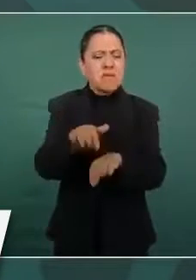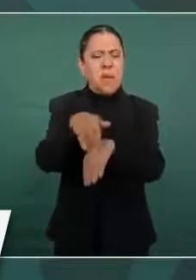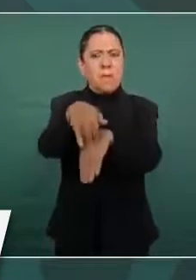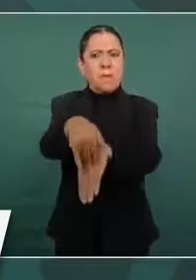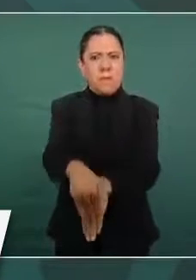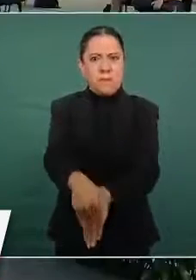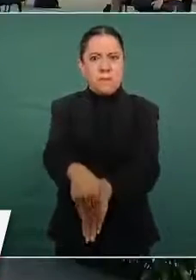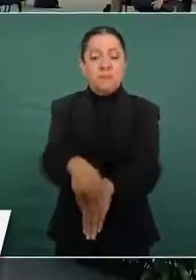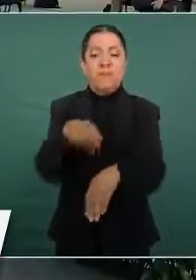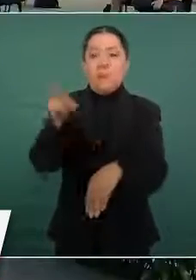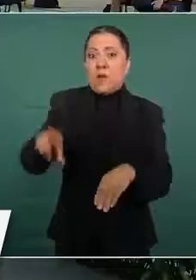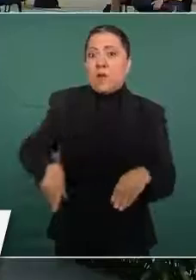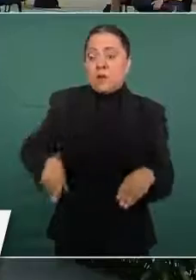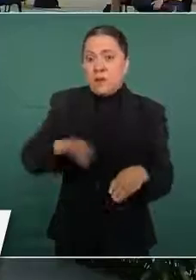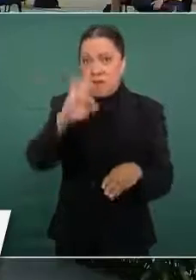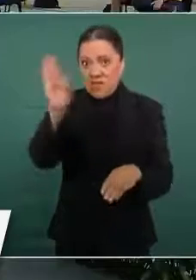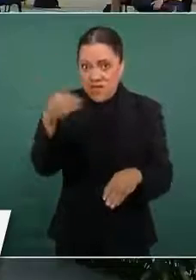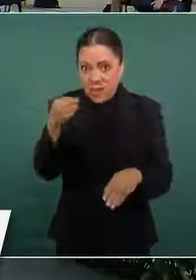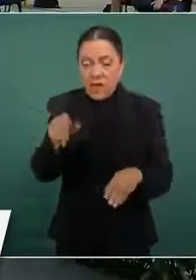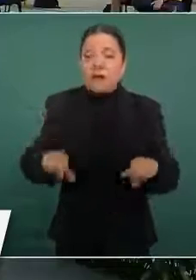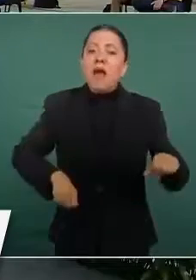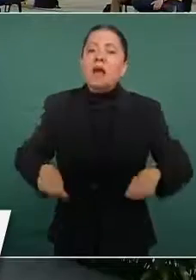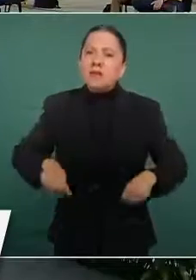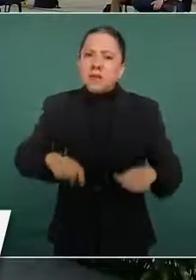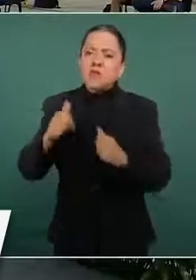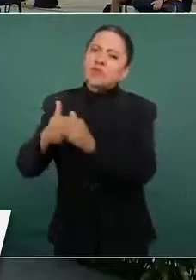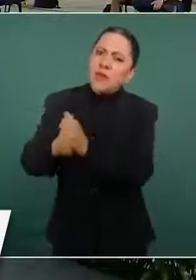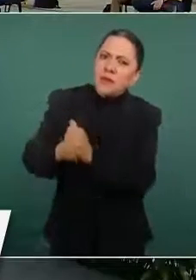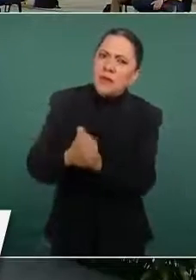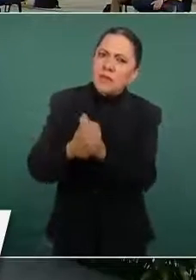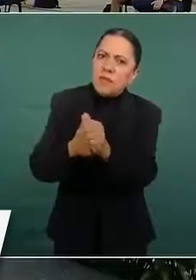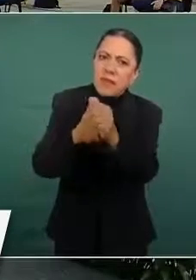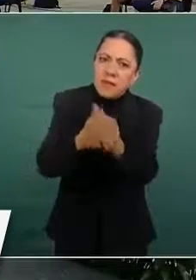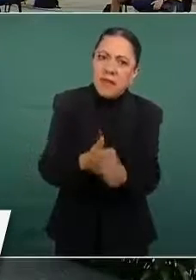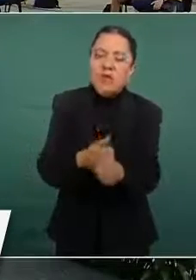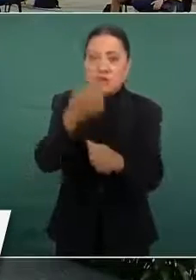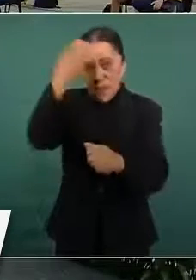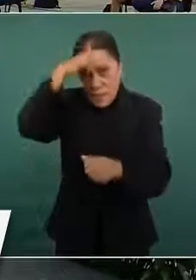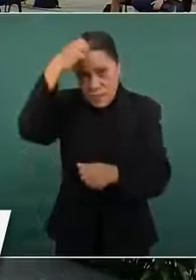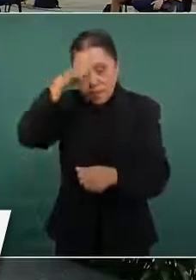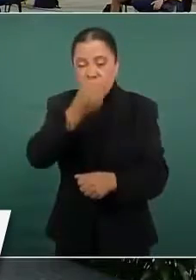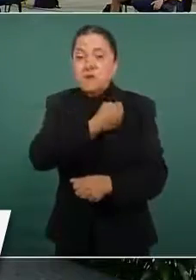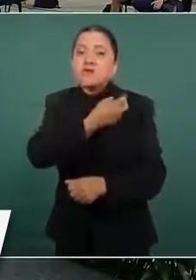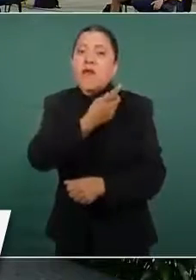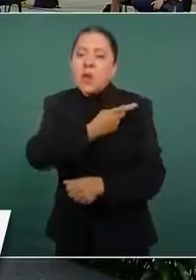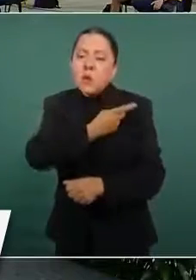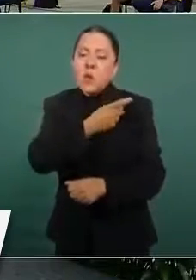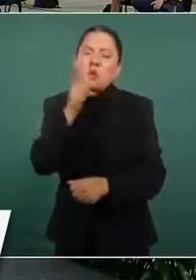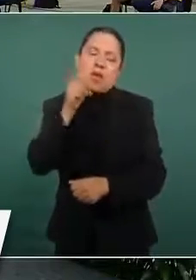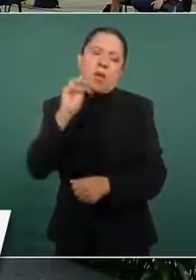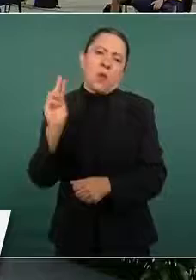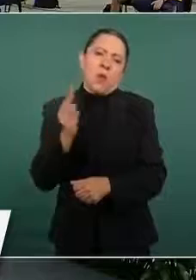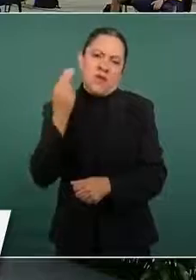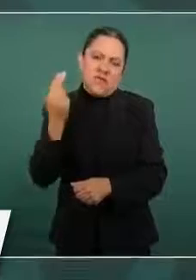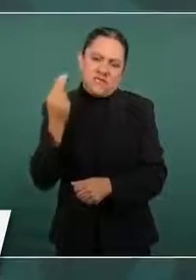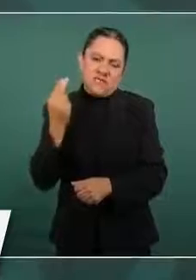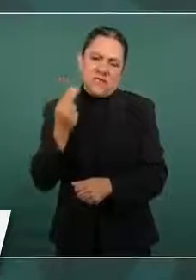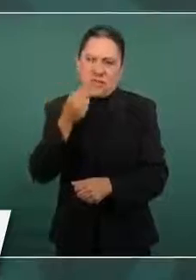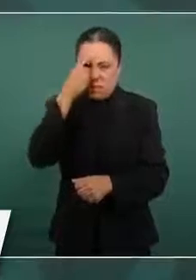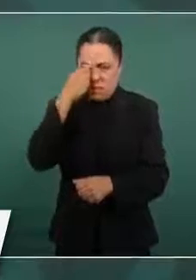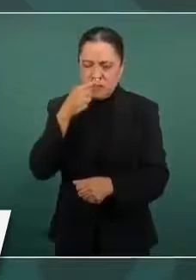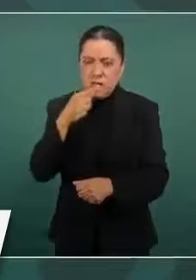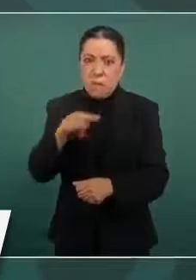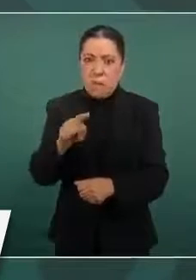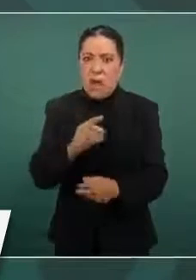preventiva, respaldados por expertos de salud y académicos, con el fin de hacer